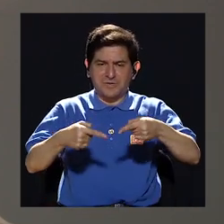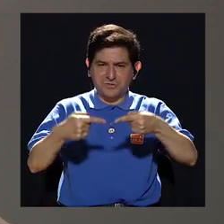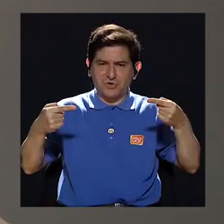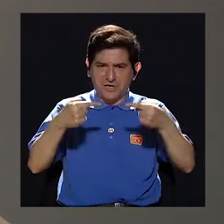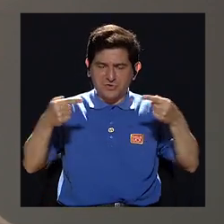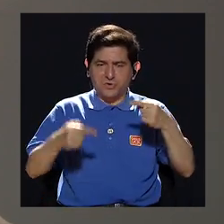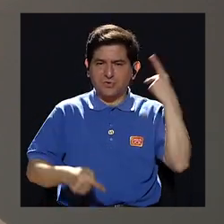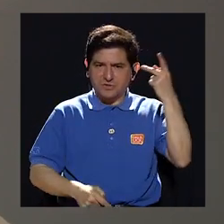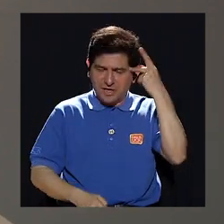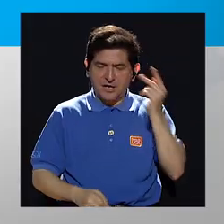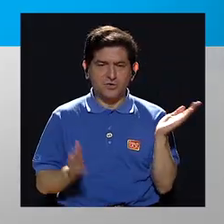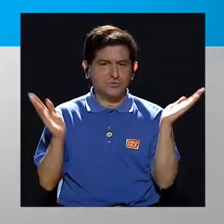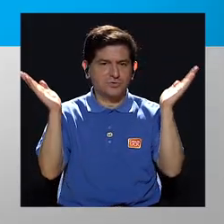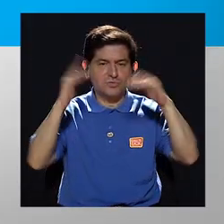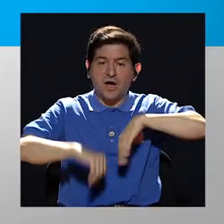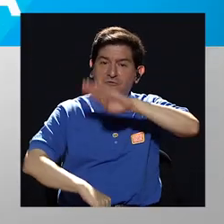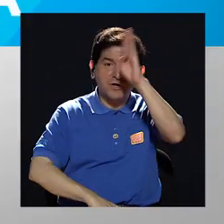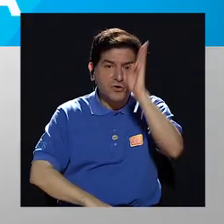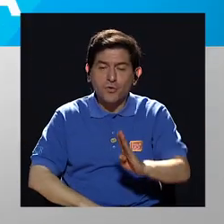política nunca existió.